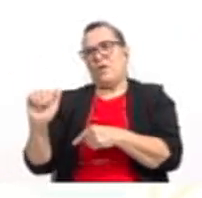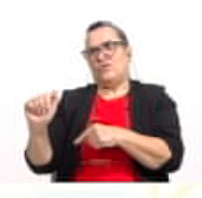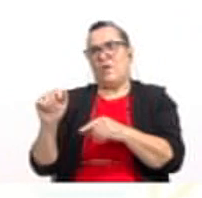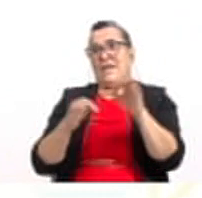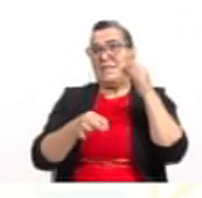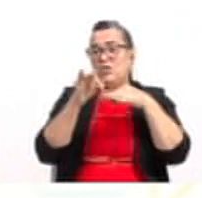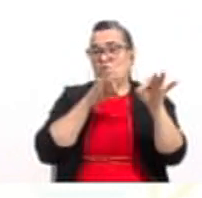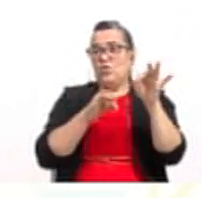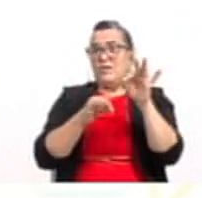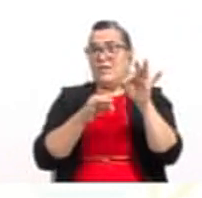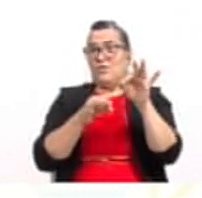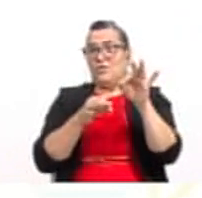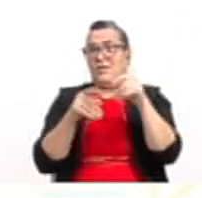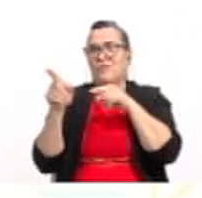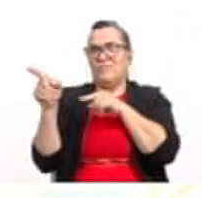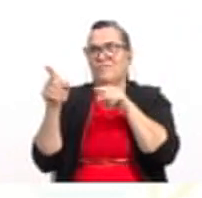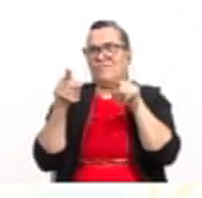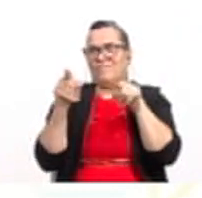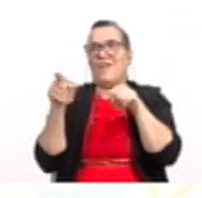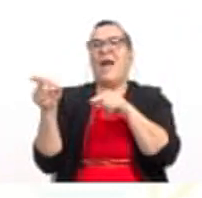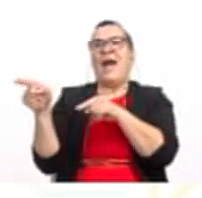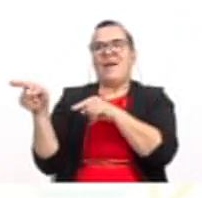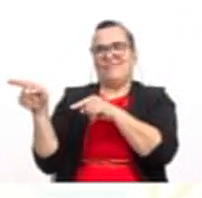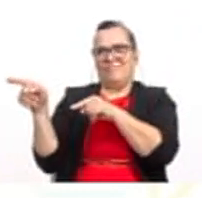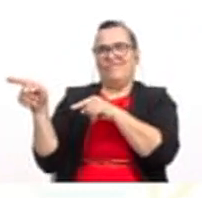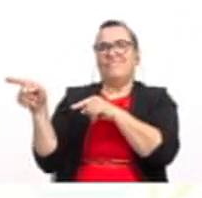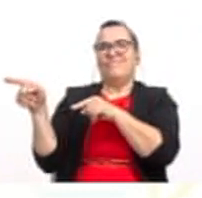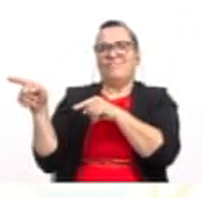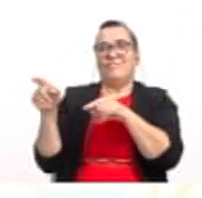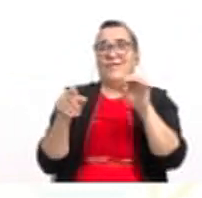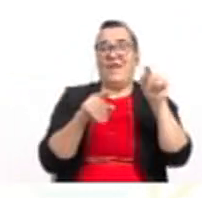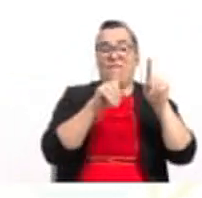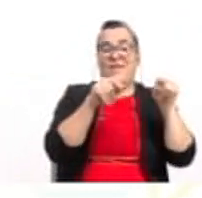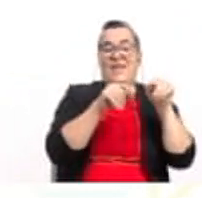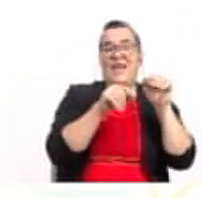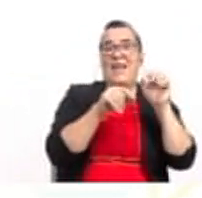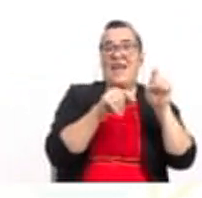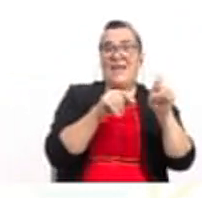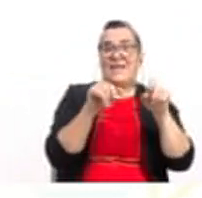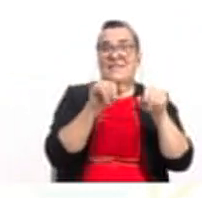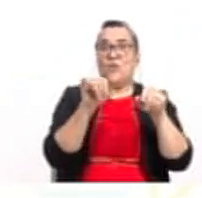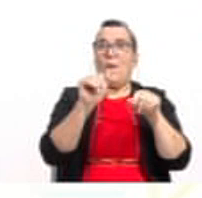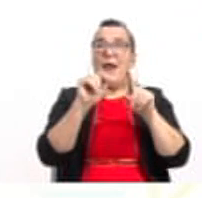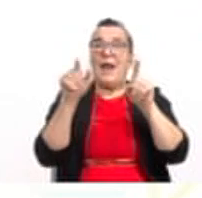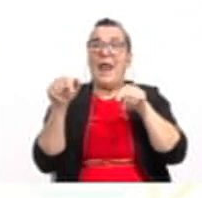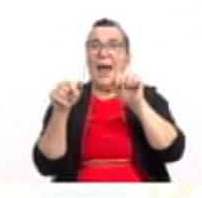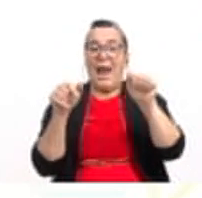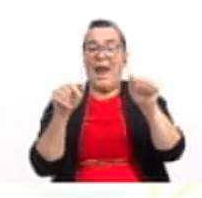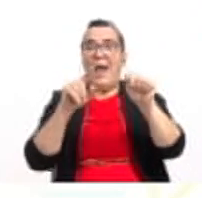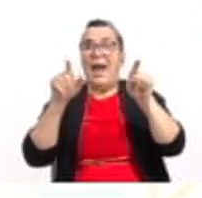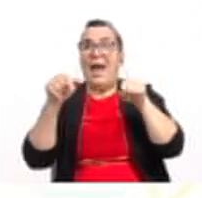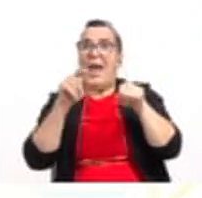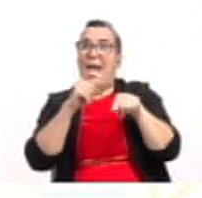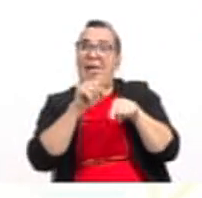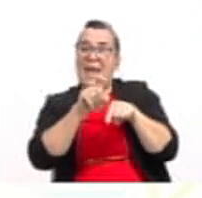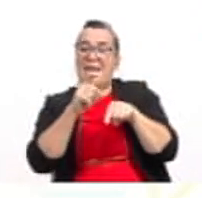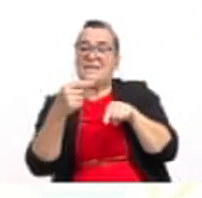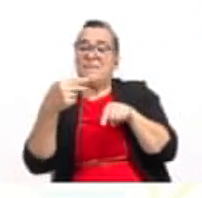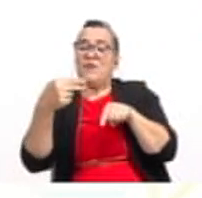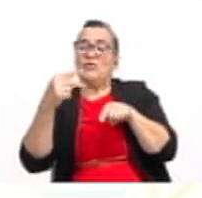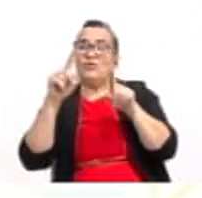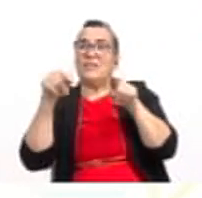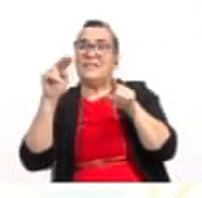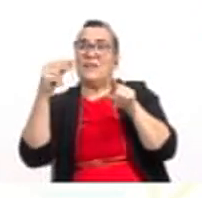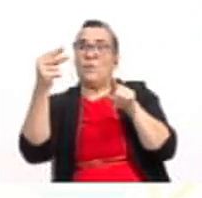sustituciones, obtenemos lo siguiente. f de x es igual a a, x menos h al cuadrado